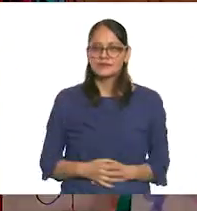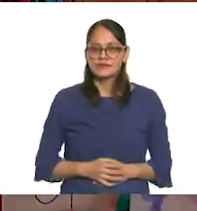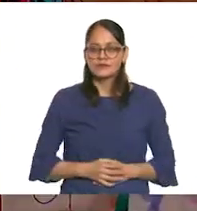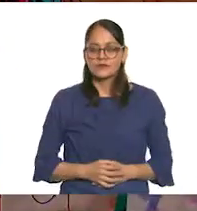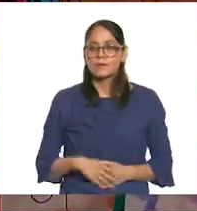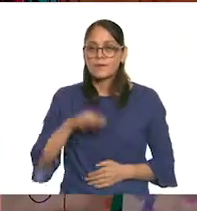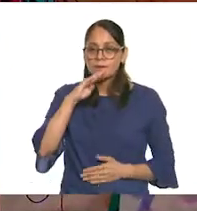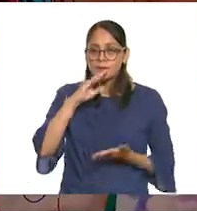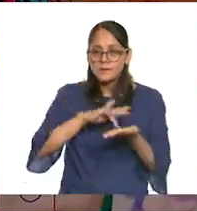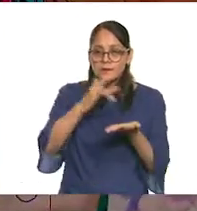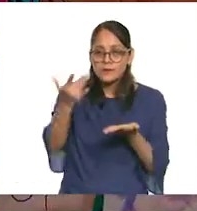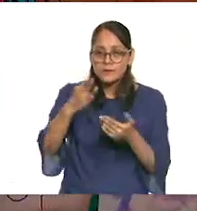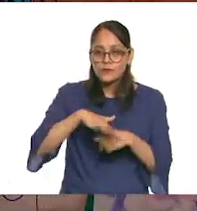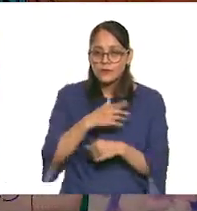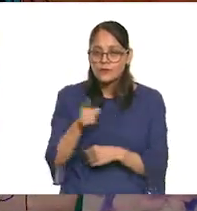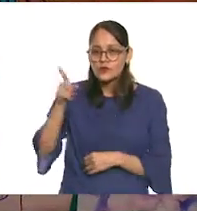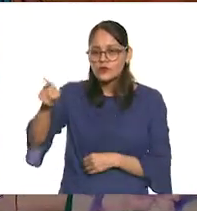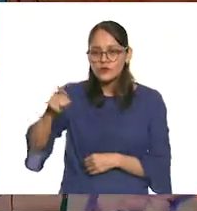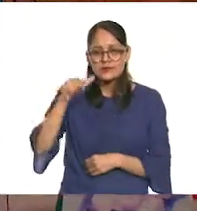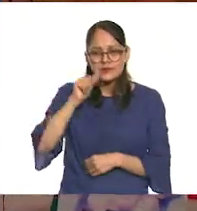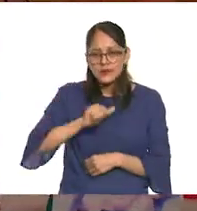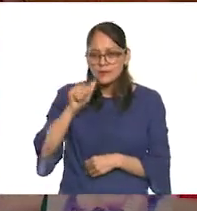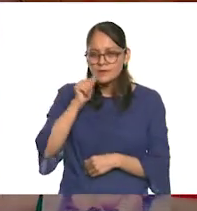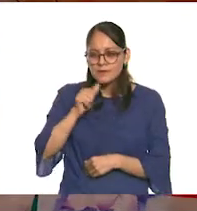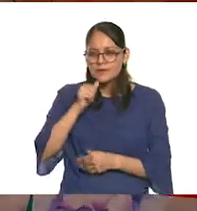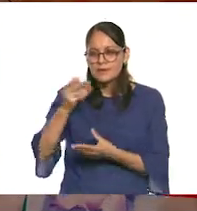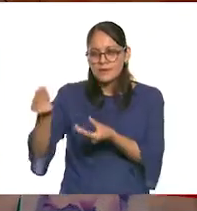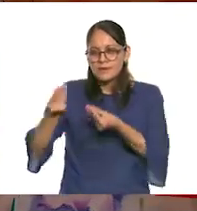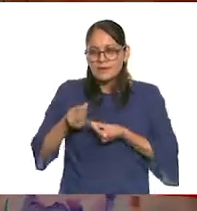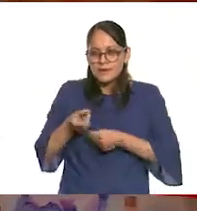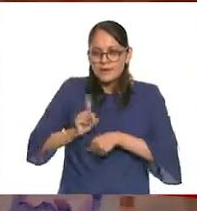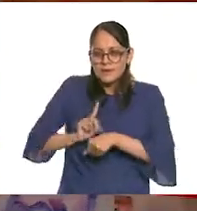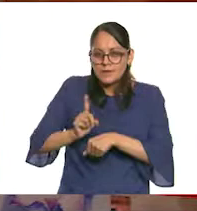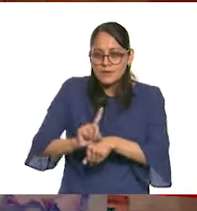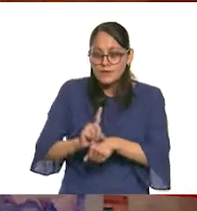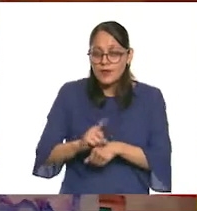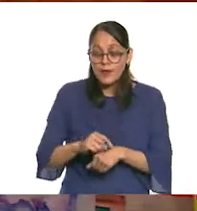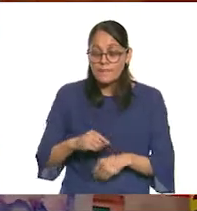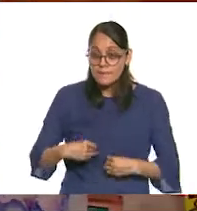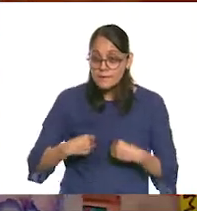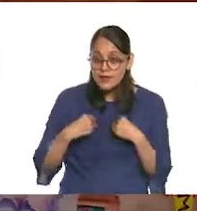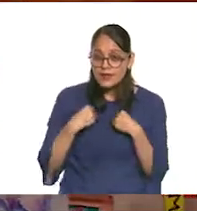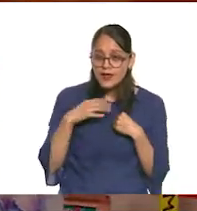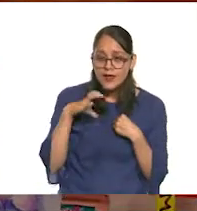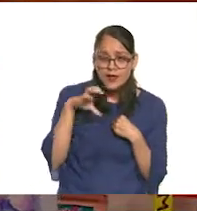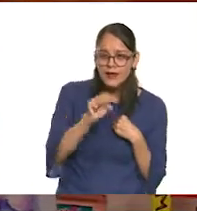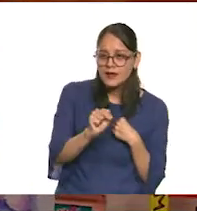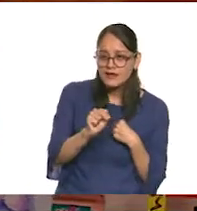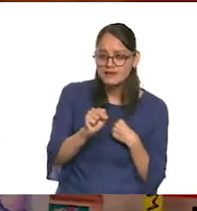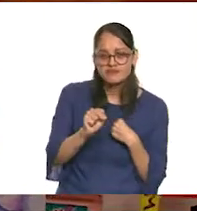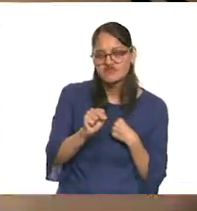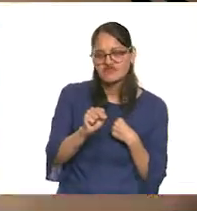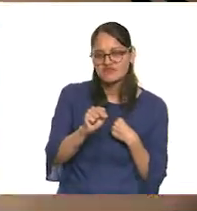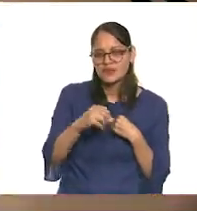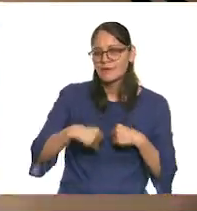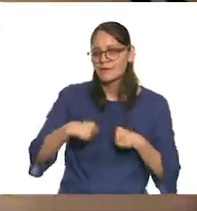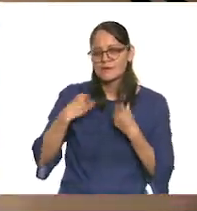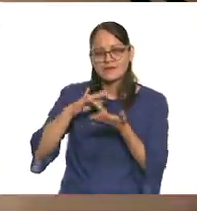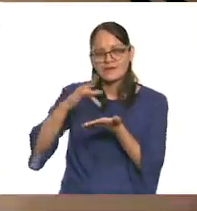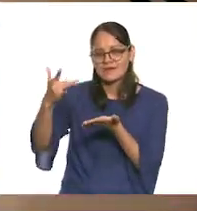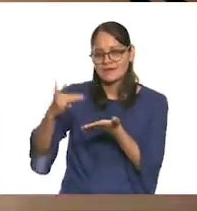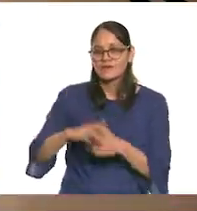Gracias, mamá, por cada momento sembrado. No nos alcanza la vida para agradecerte tanto. Por ser mi guía,